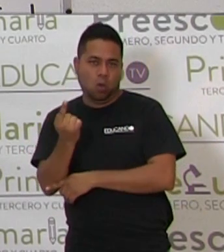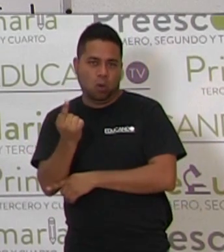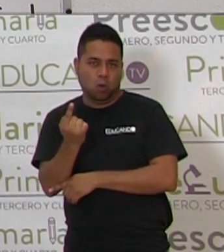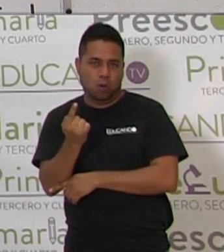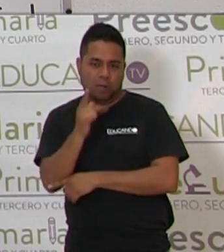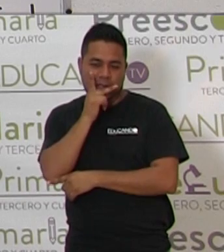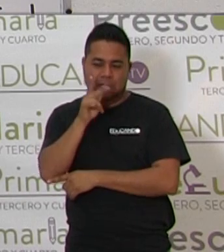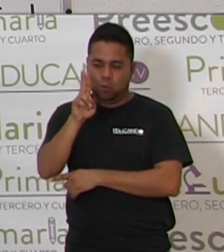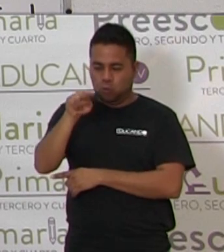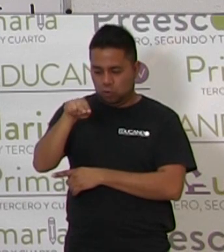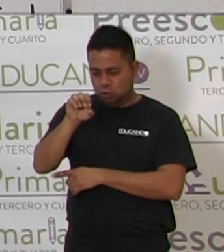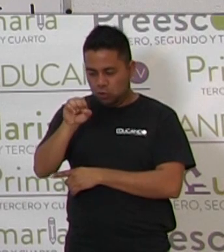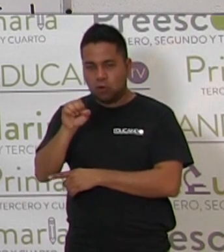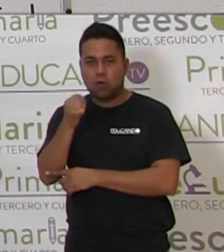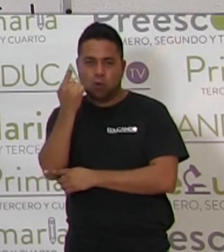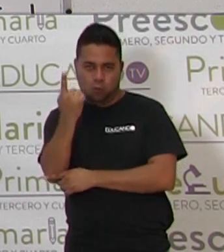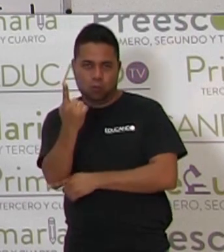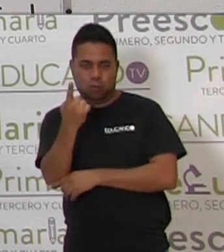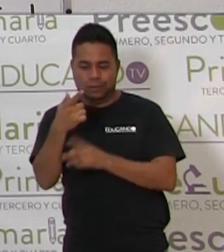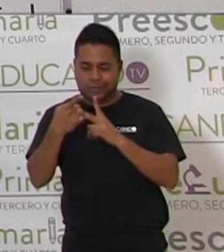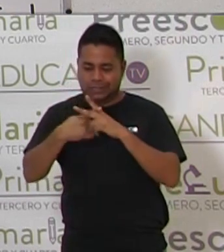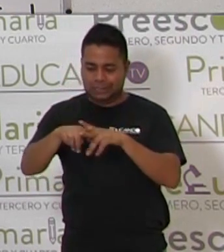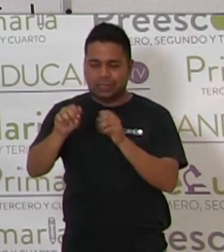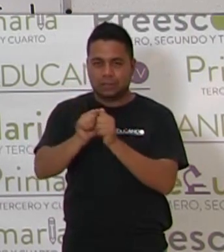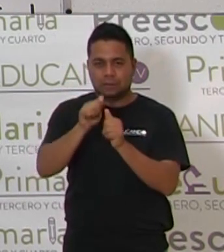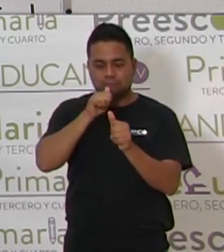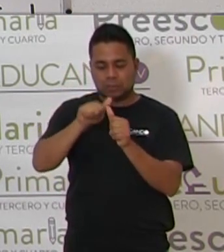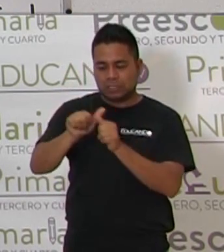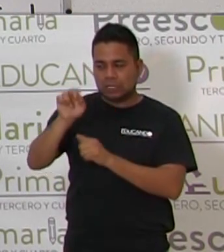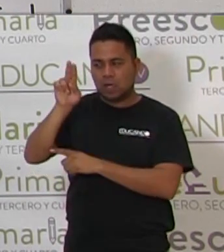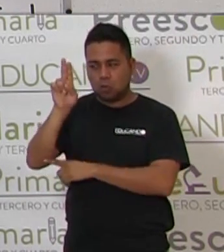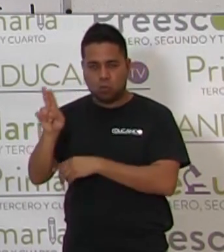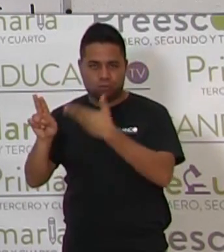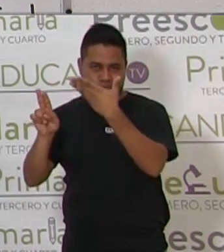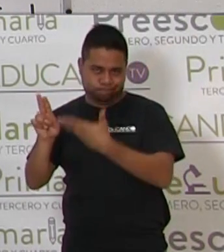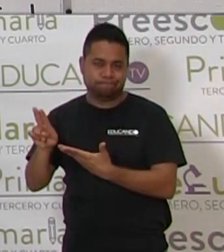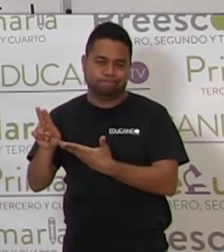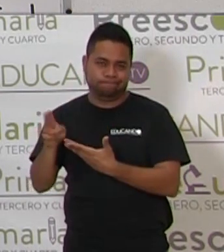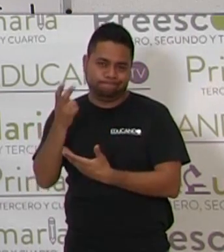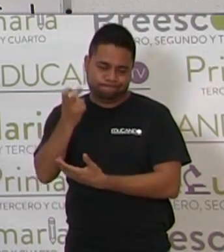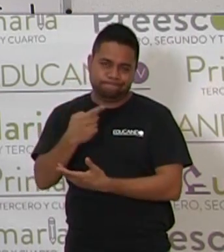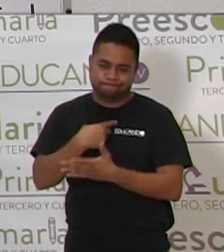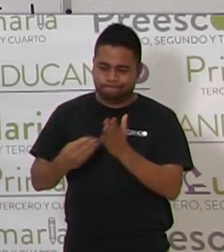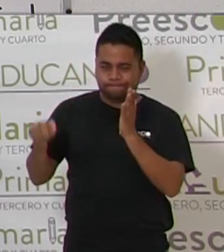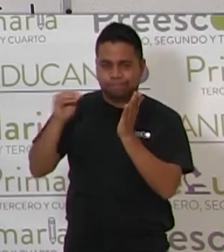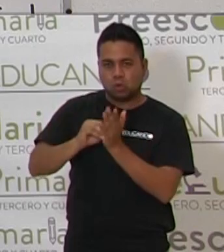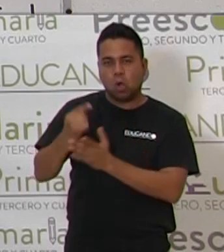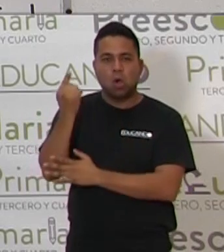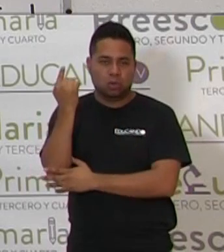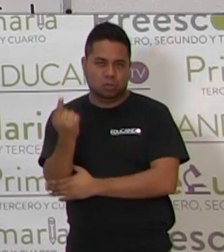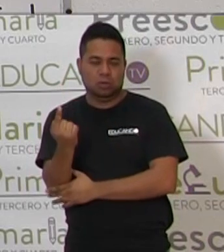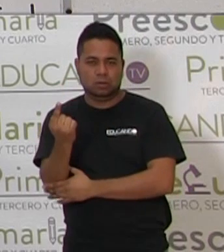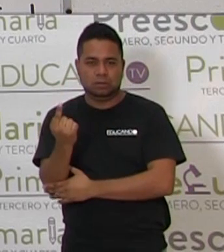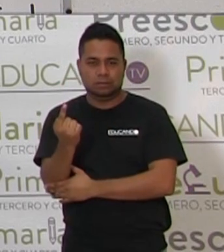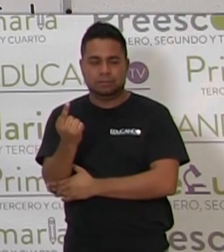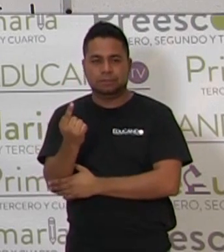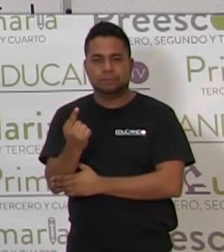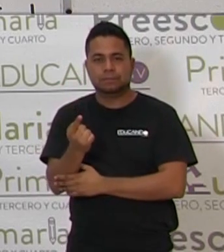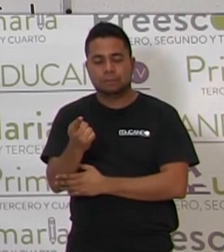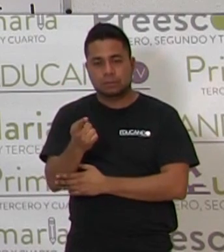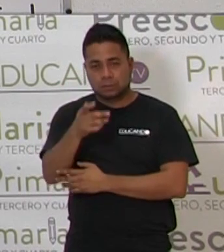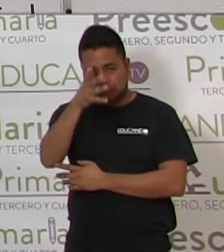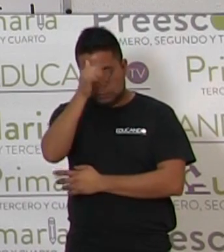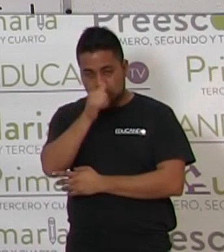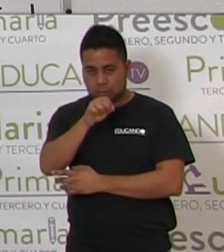Un número. Uno, porque el uno empieza con U. No se te olvida. A, E,